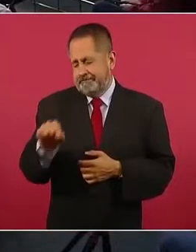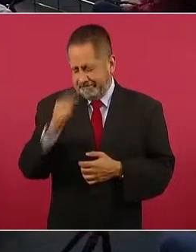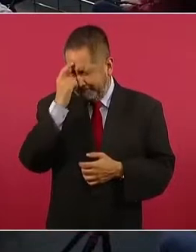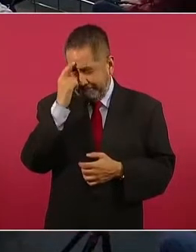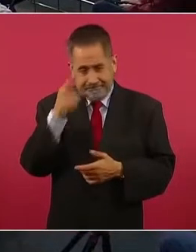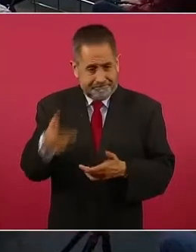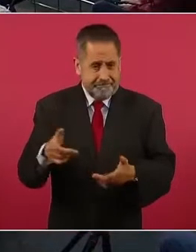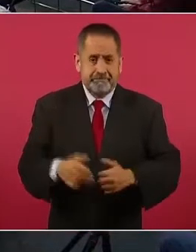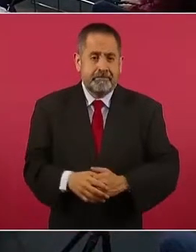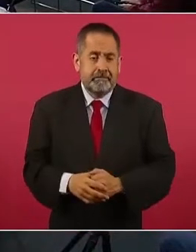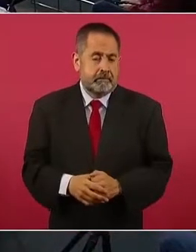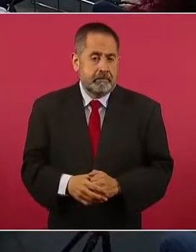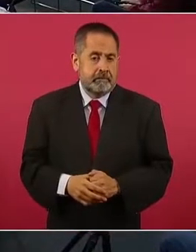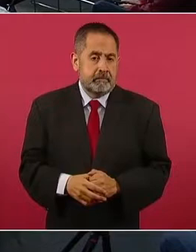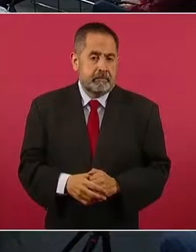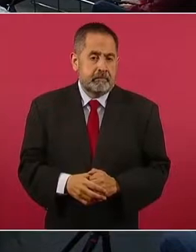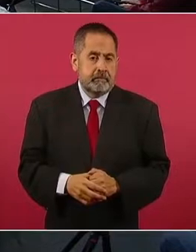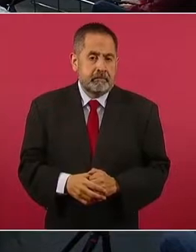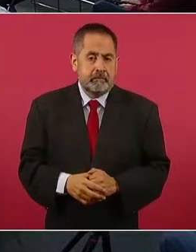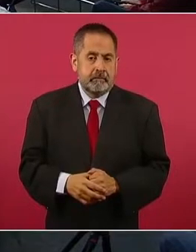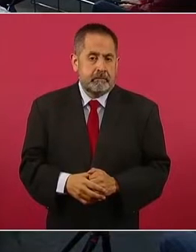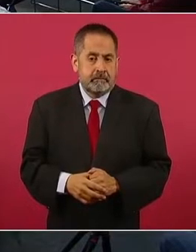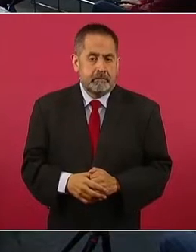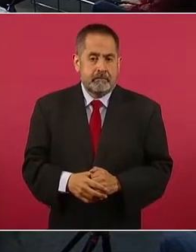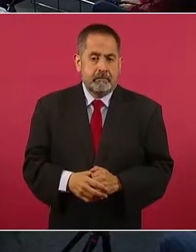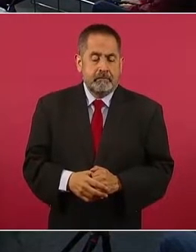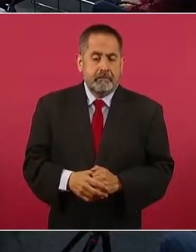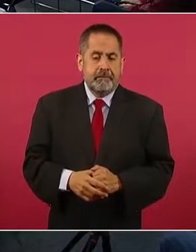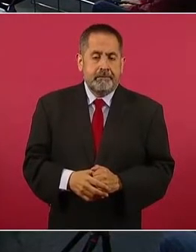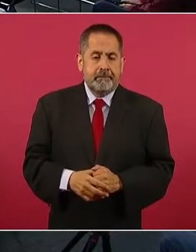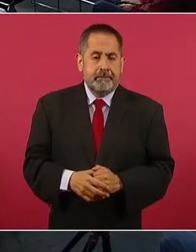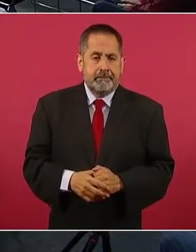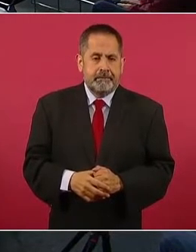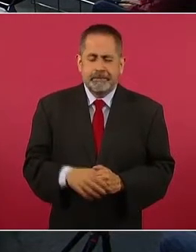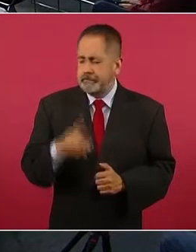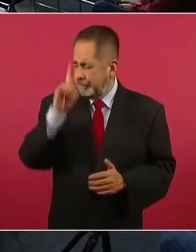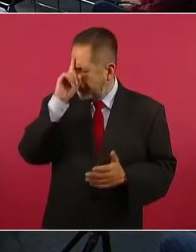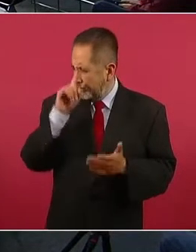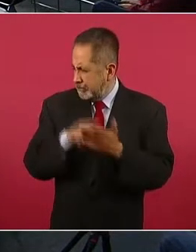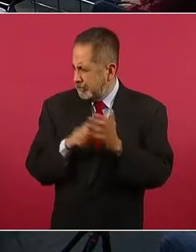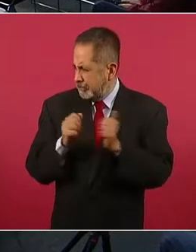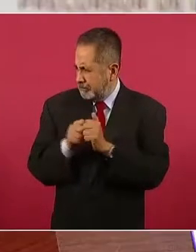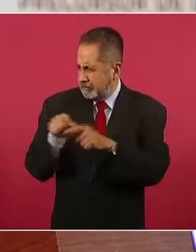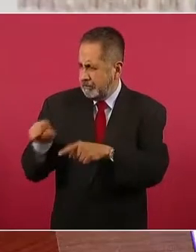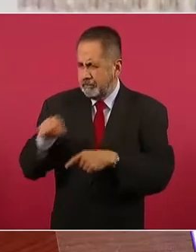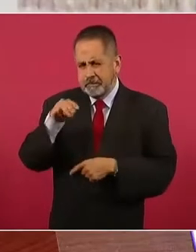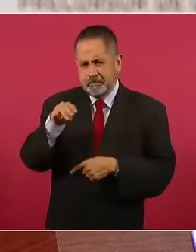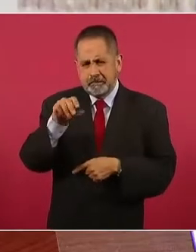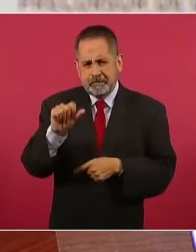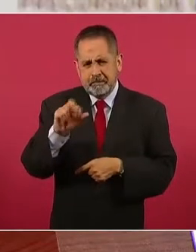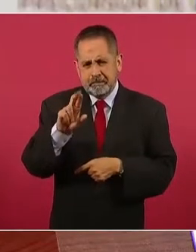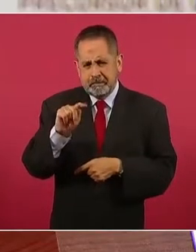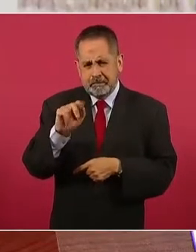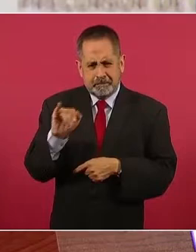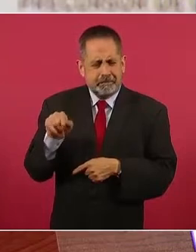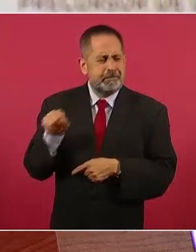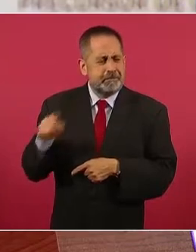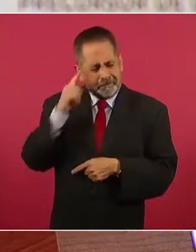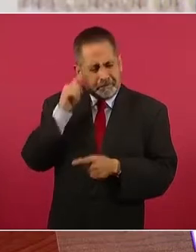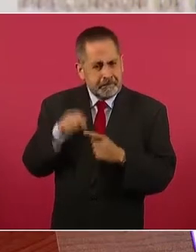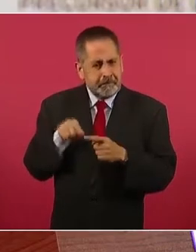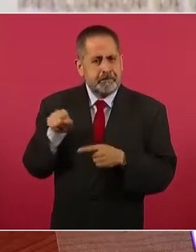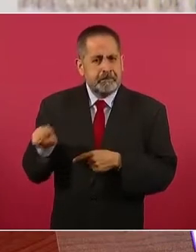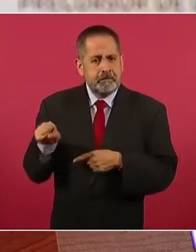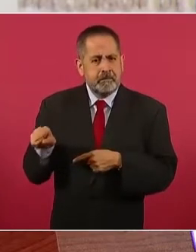Una vez, creo que con Martí es con